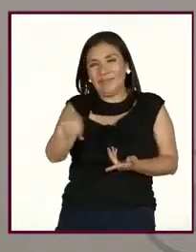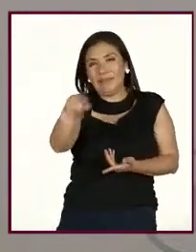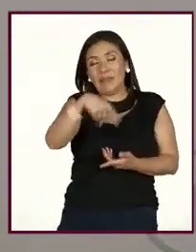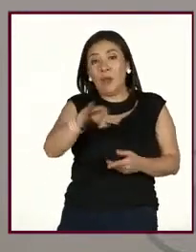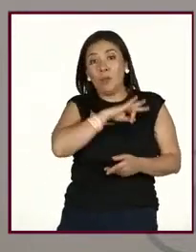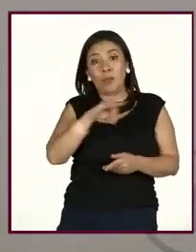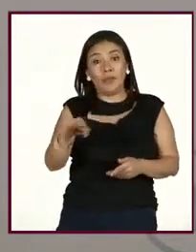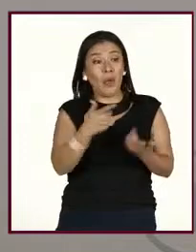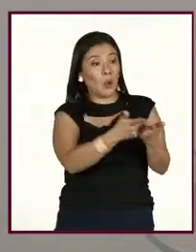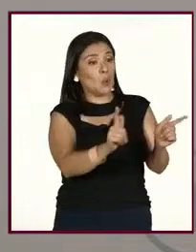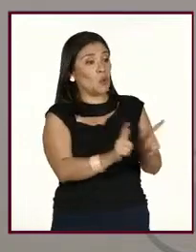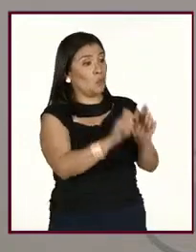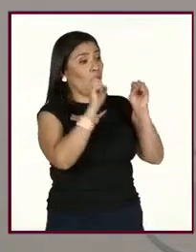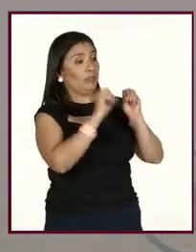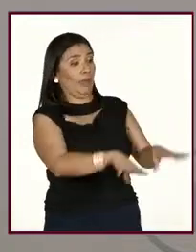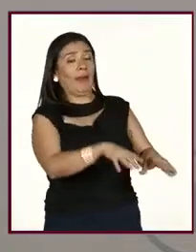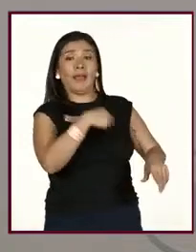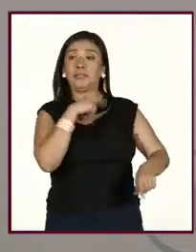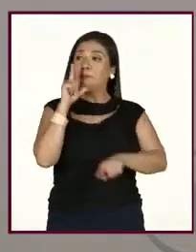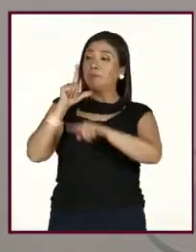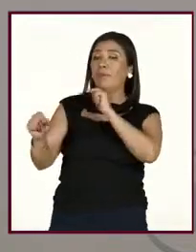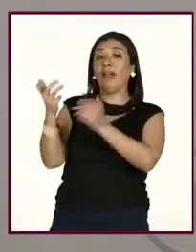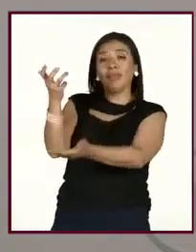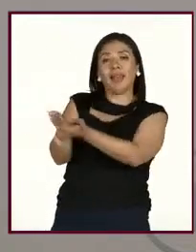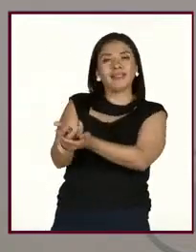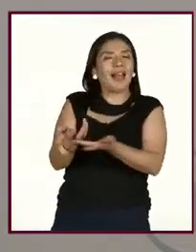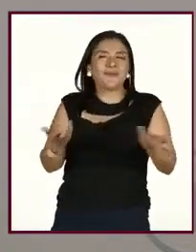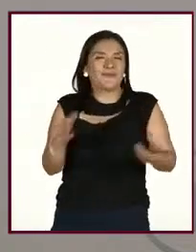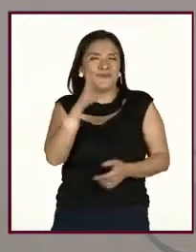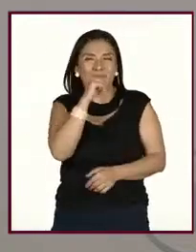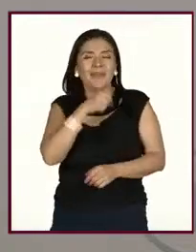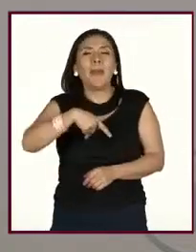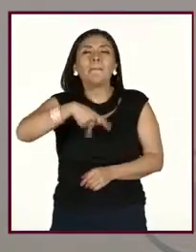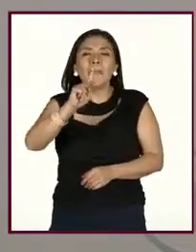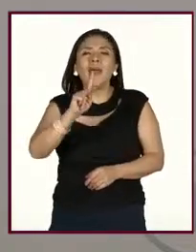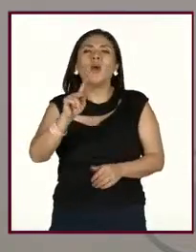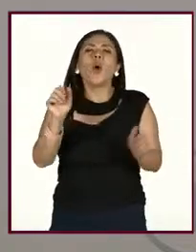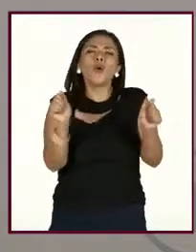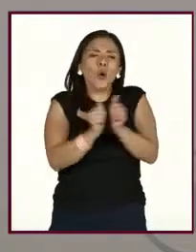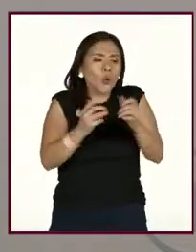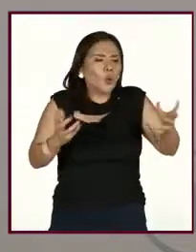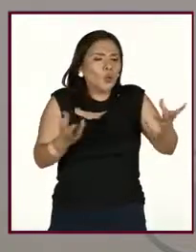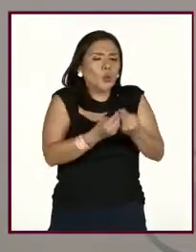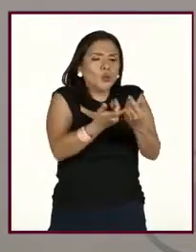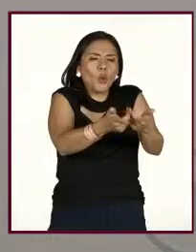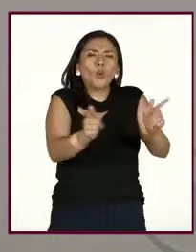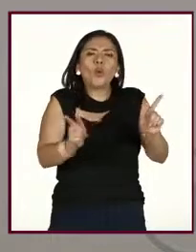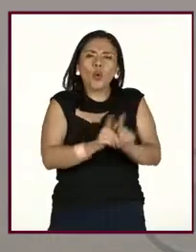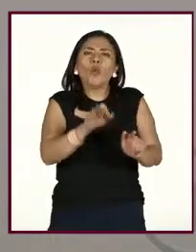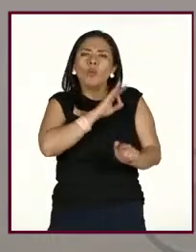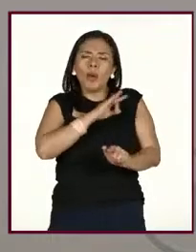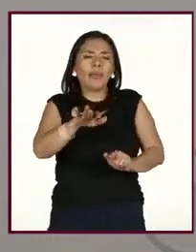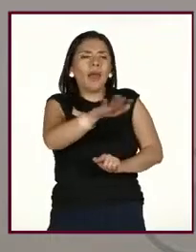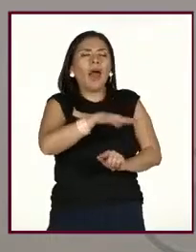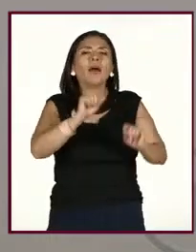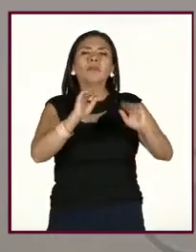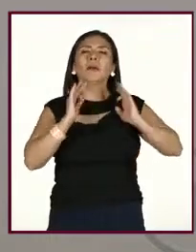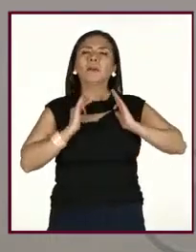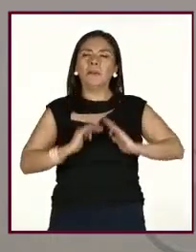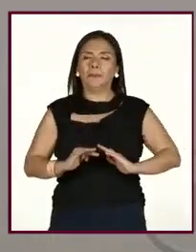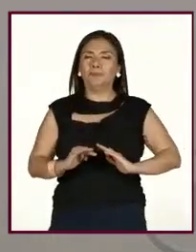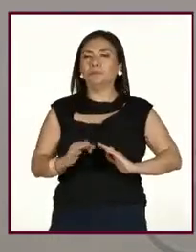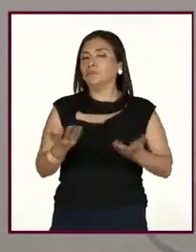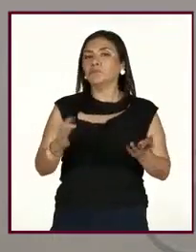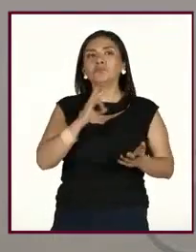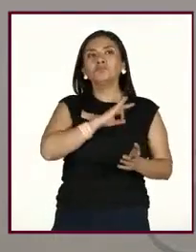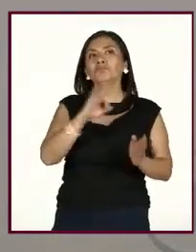a dejar al grupo ahí a este abandonado, pero junto con el grupo lo pueden hacer, como les mencioné también hace un momento, pues, igual